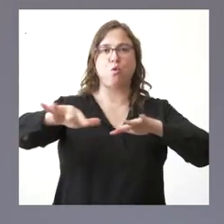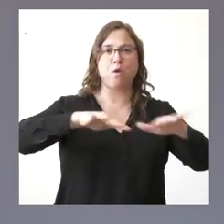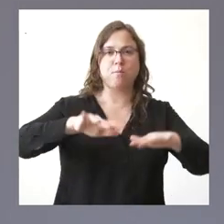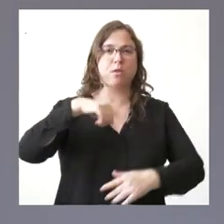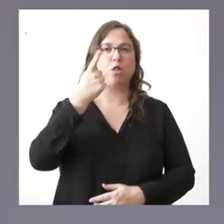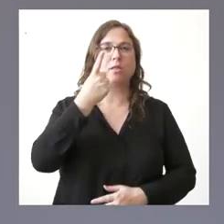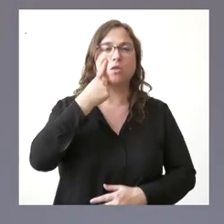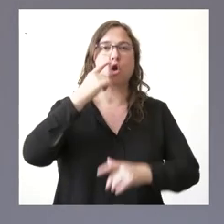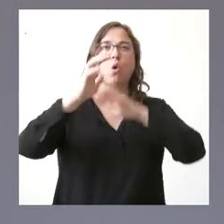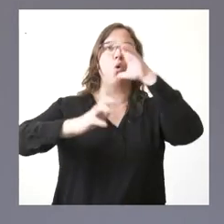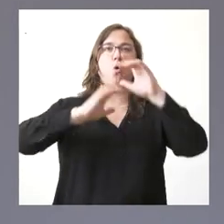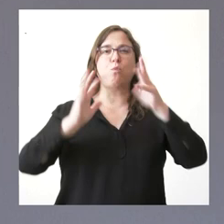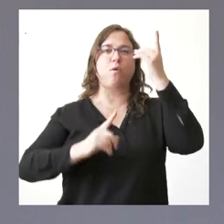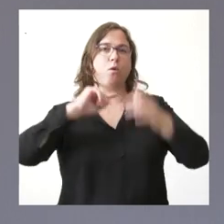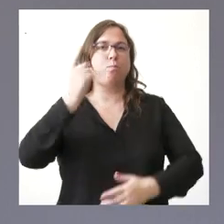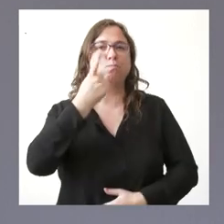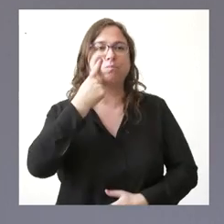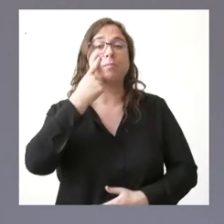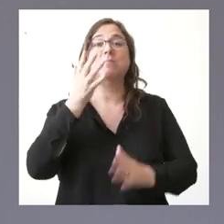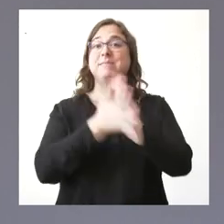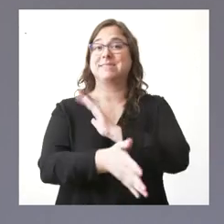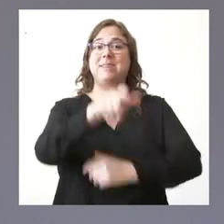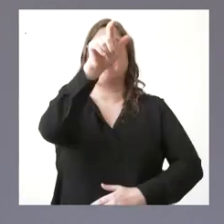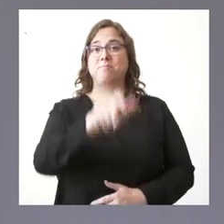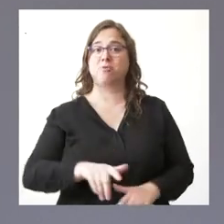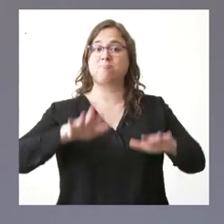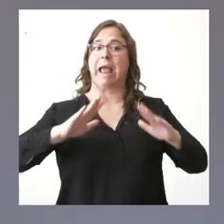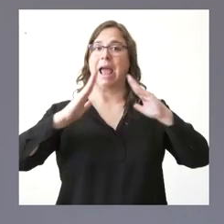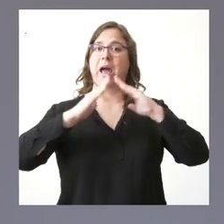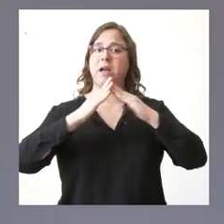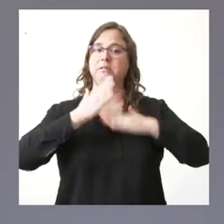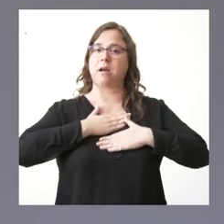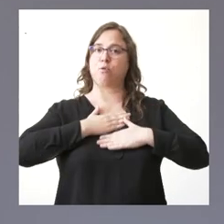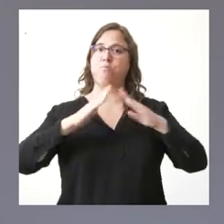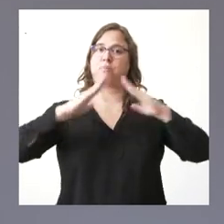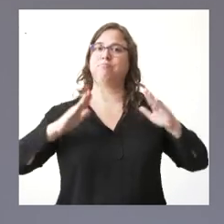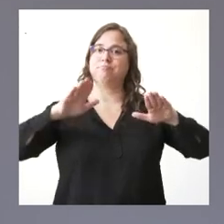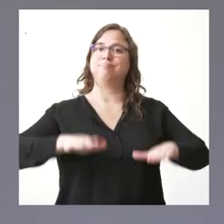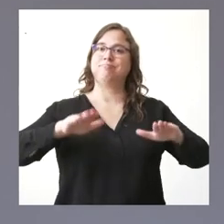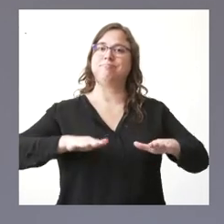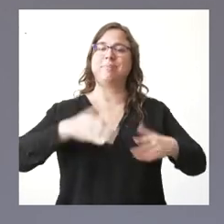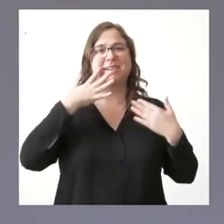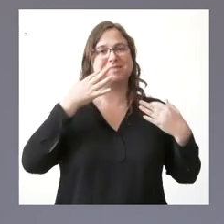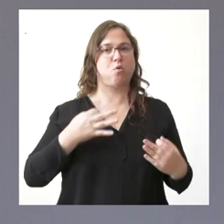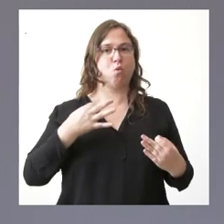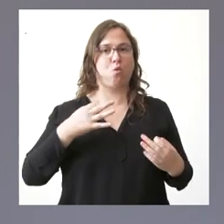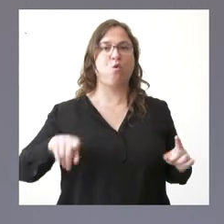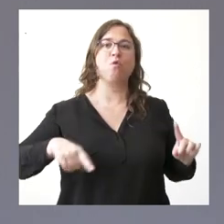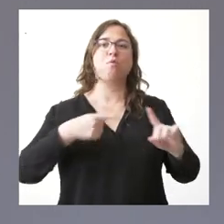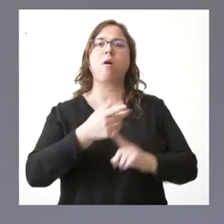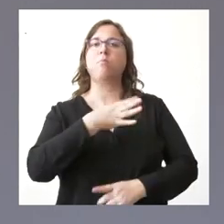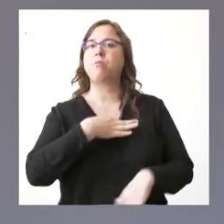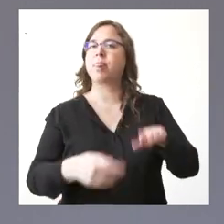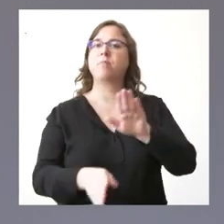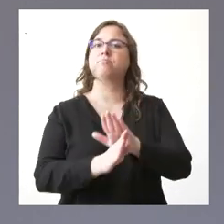de humos, que hagan que la estancia de esa persona en su propio domicilio sea más segura y, por lo tanto, pueda